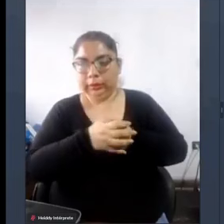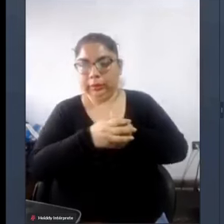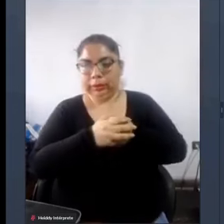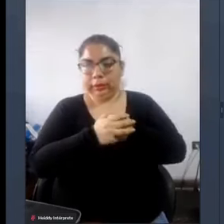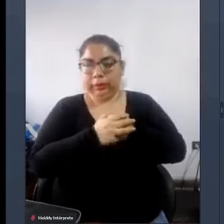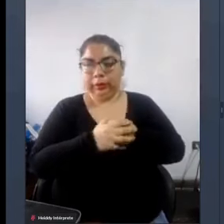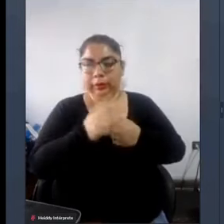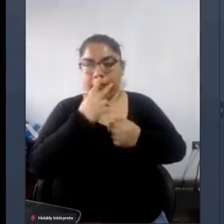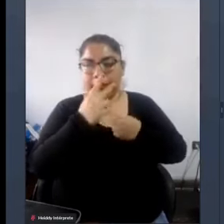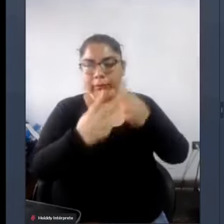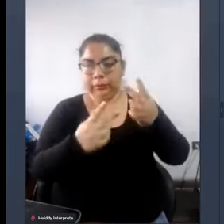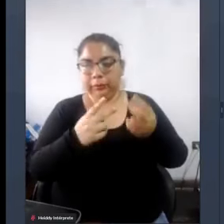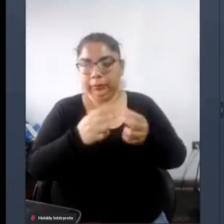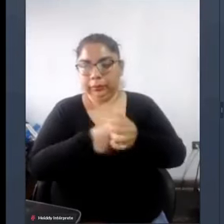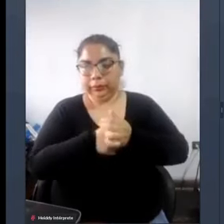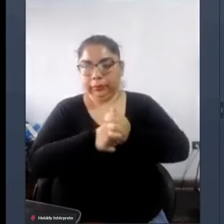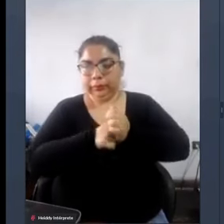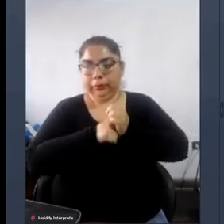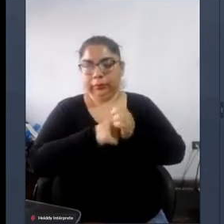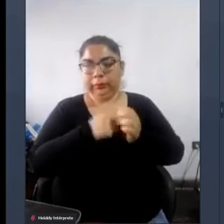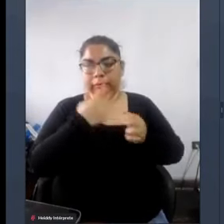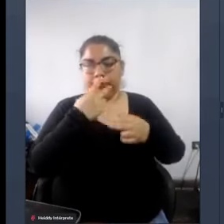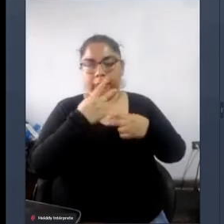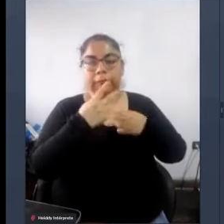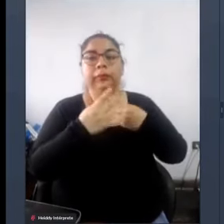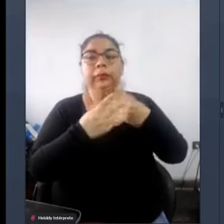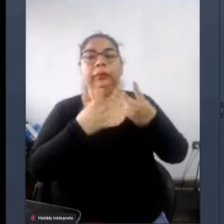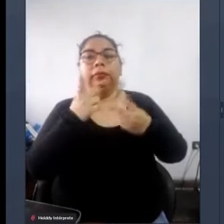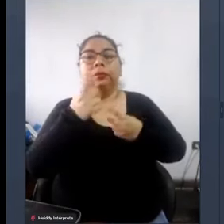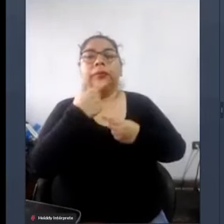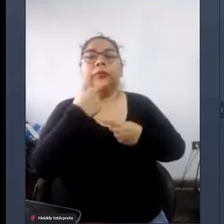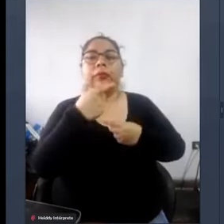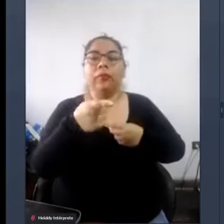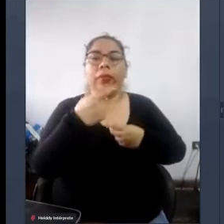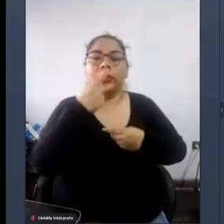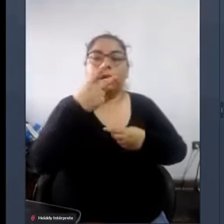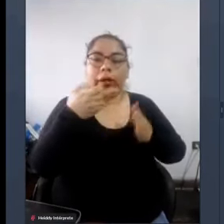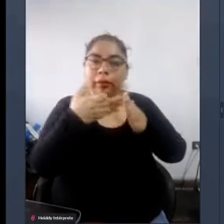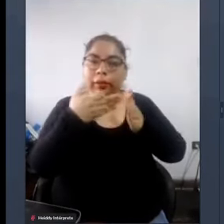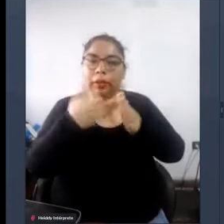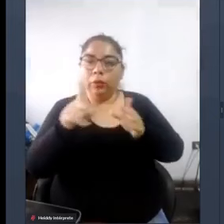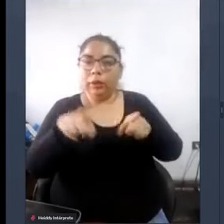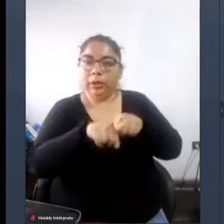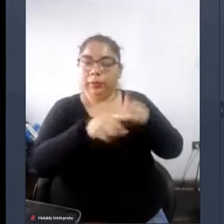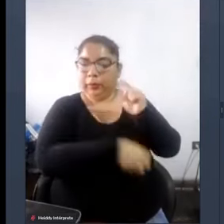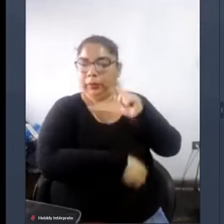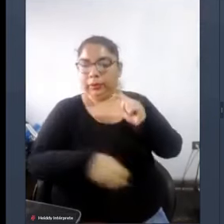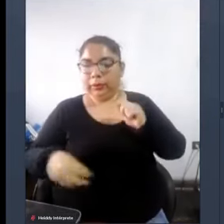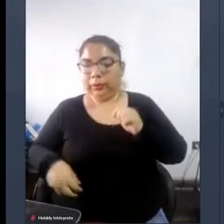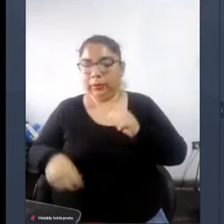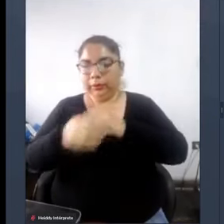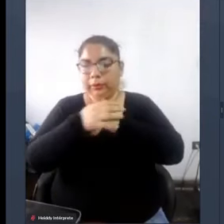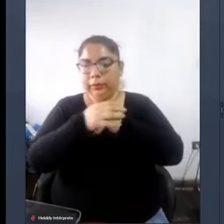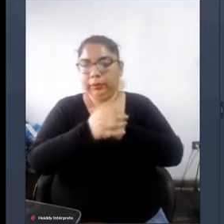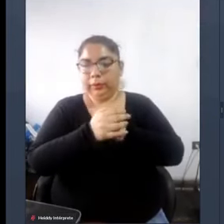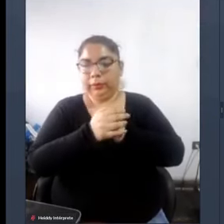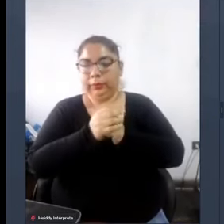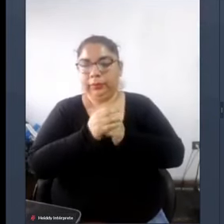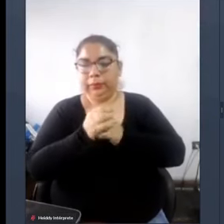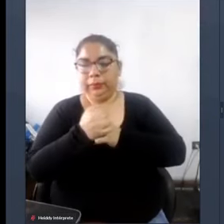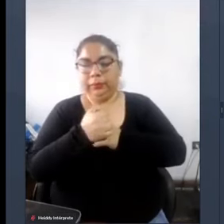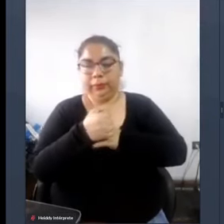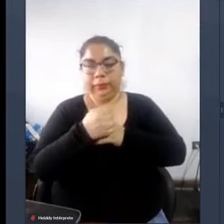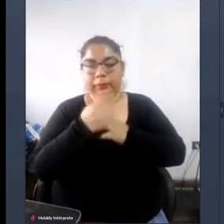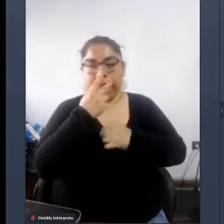en el cumplimiento de las mismas es decir en cierta forma fiscalizar al mismo Estado ¿por qué? porque cuando hablamos